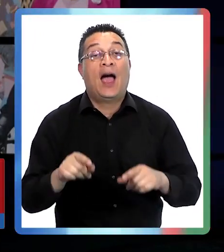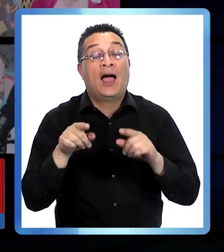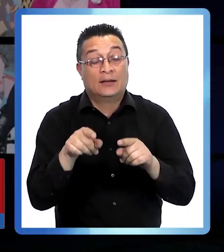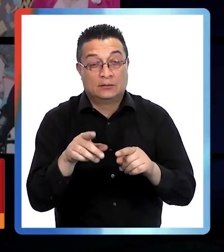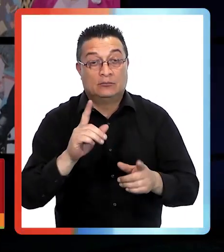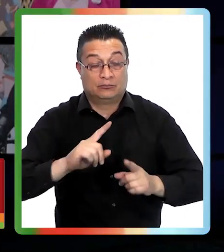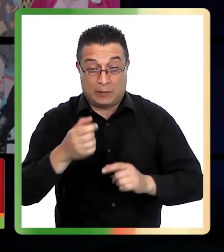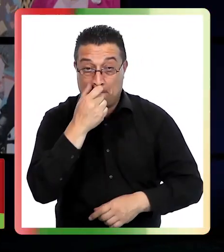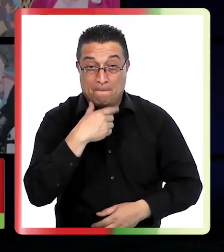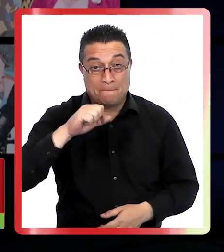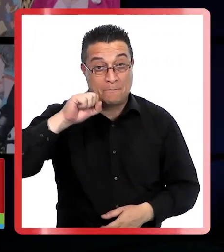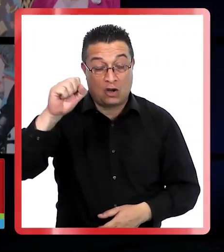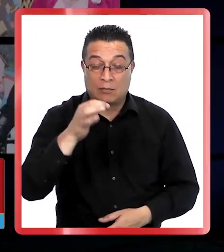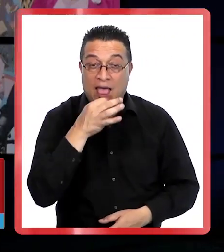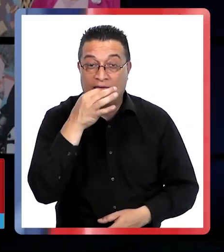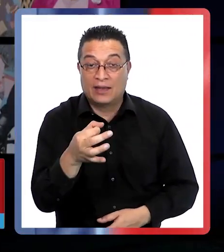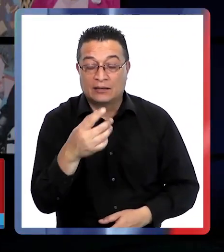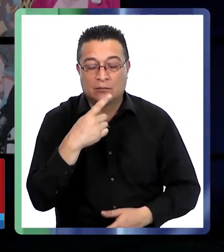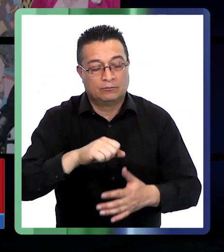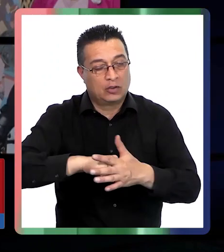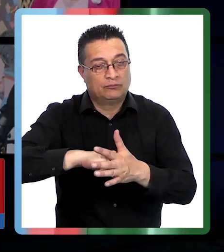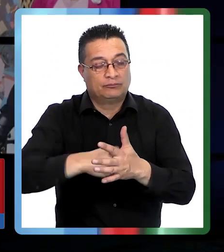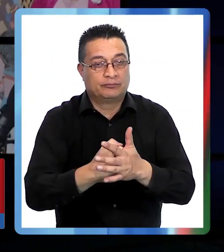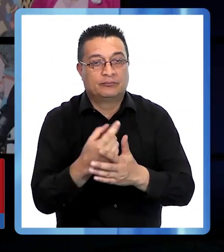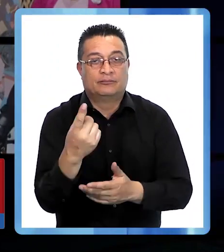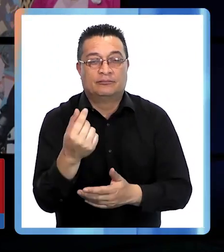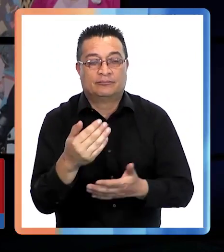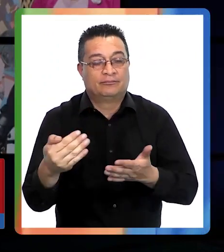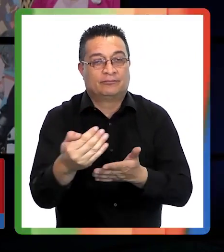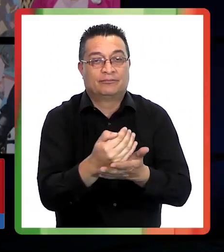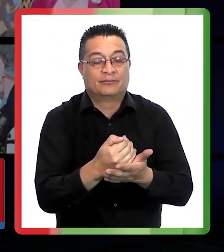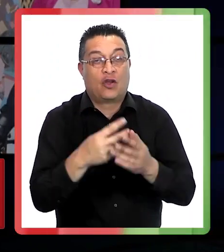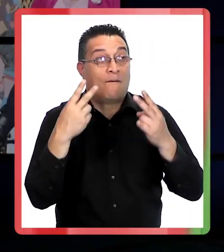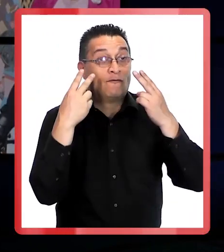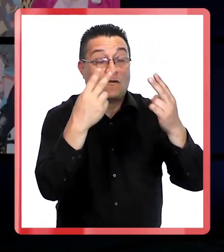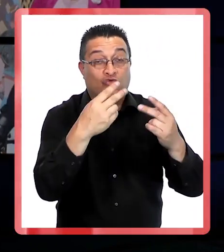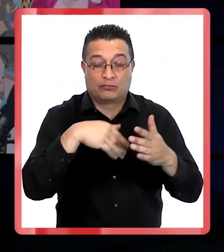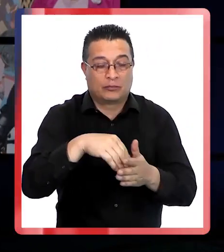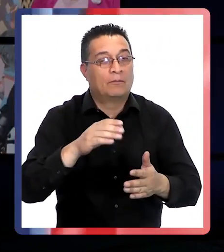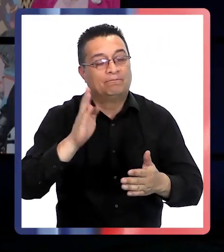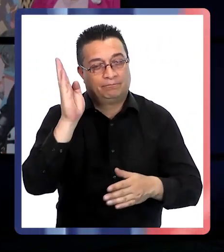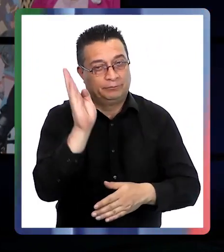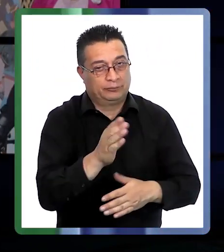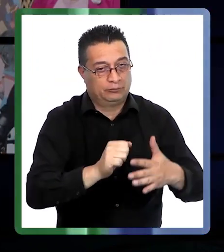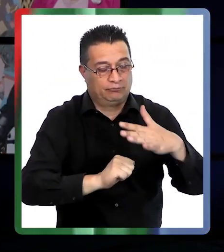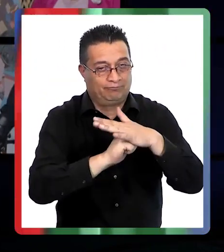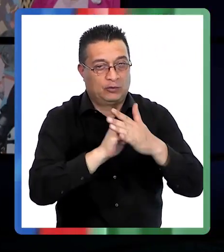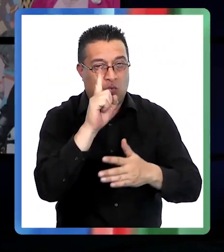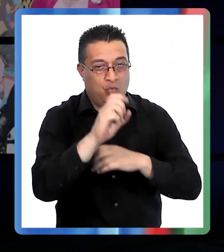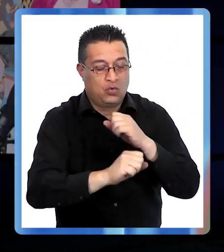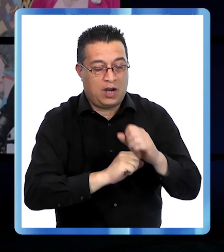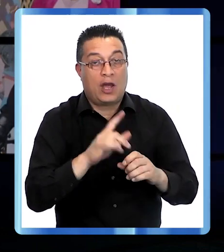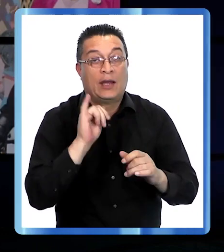decidió congelar la tarifa del transporte público por un año e impulsar un sueldo mínimo de 400